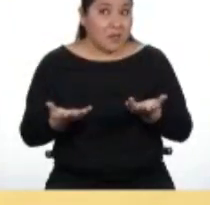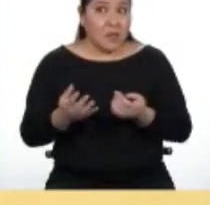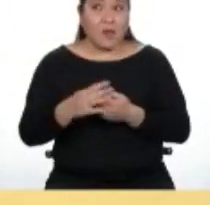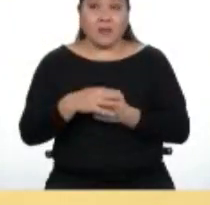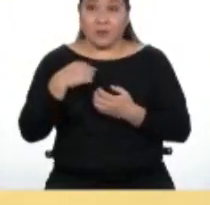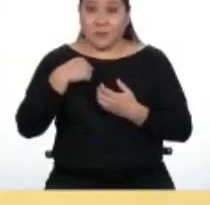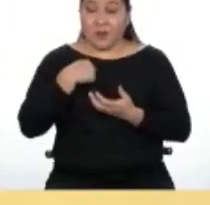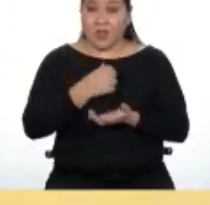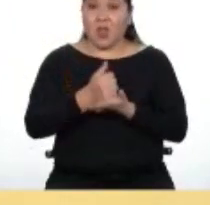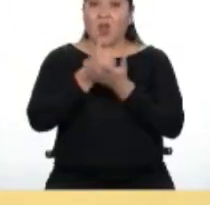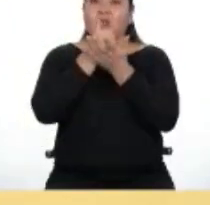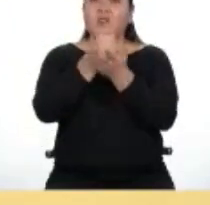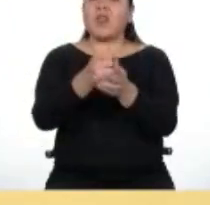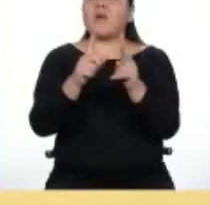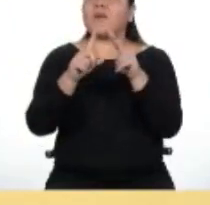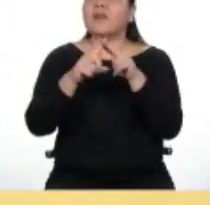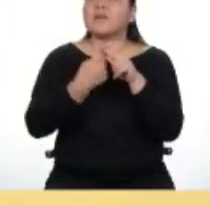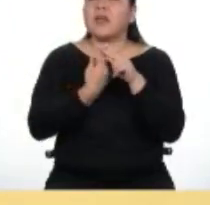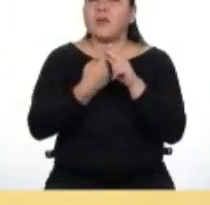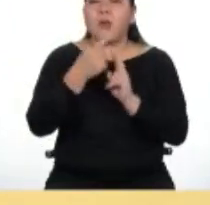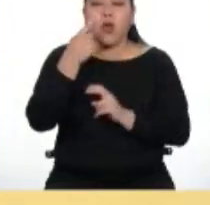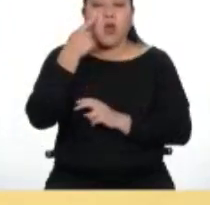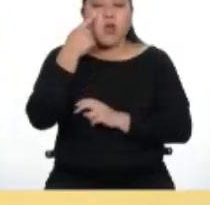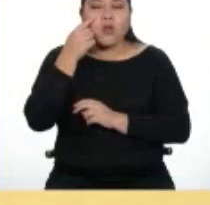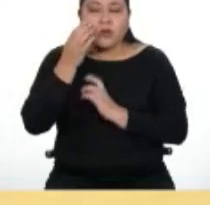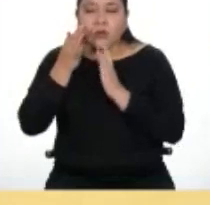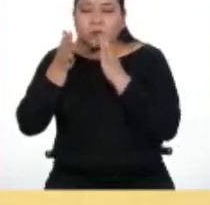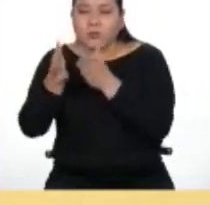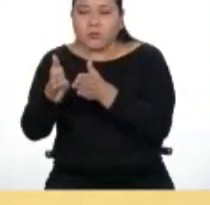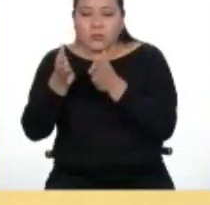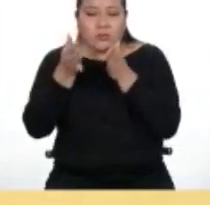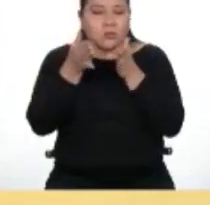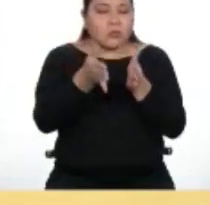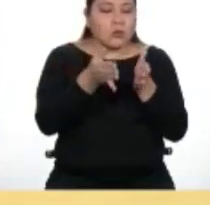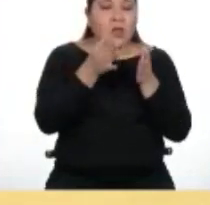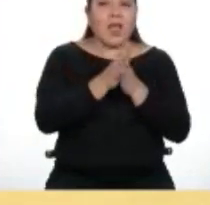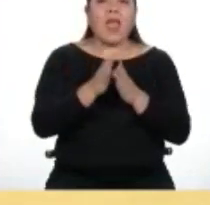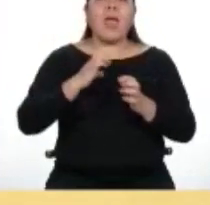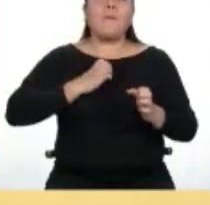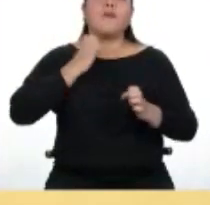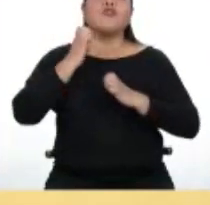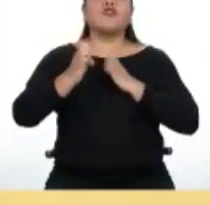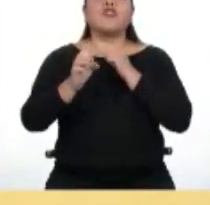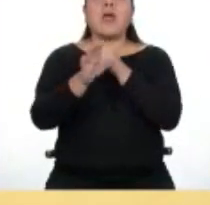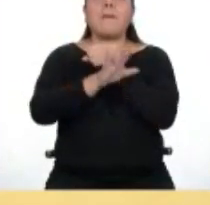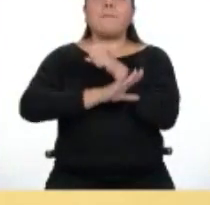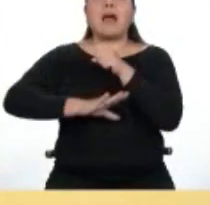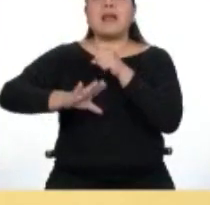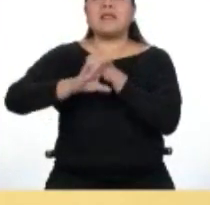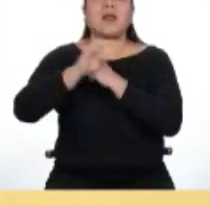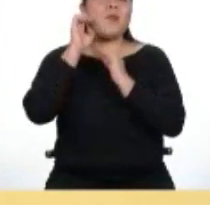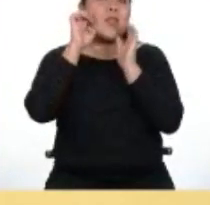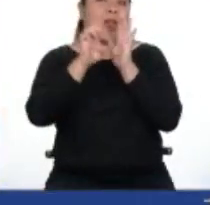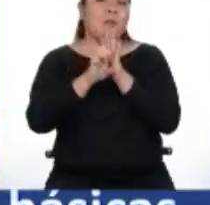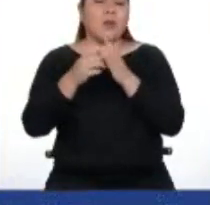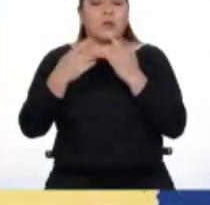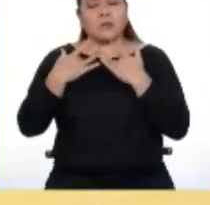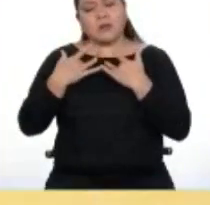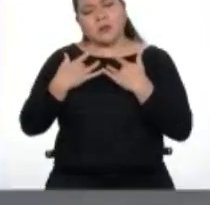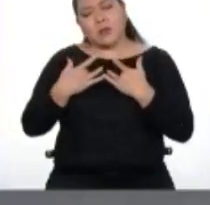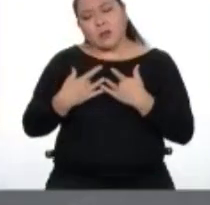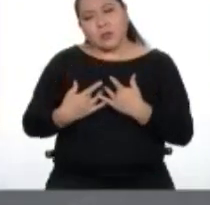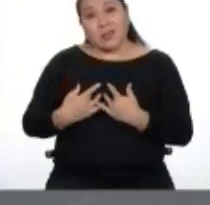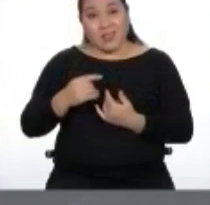para ayudarte empezamos por identificar las emociones llamadas primarias o básicas, como la tristeza que veo que